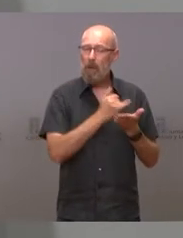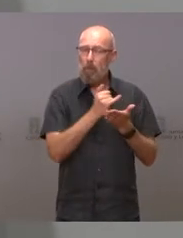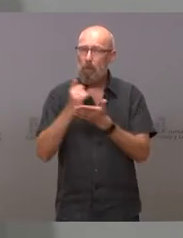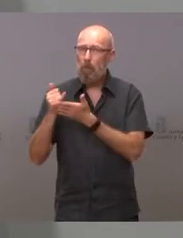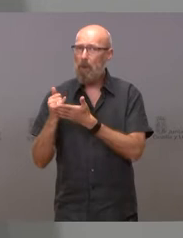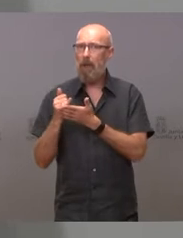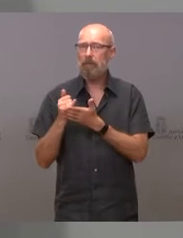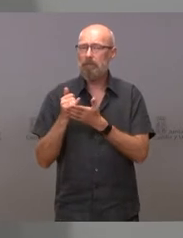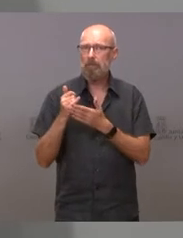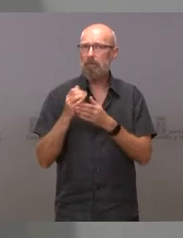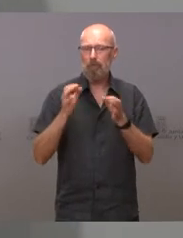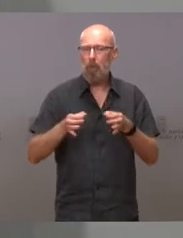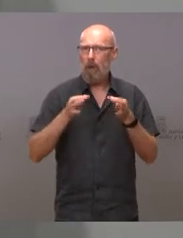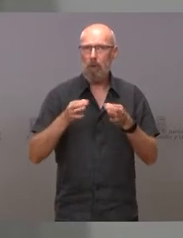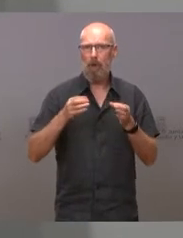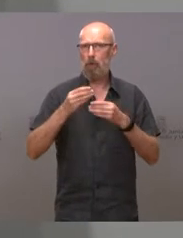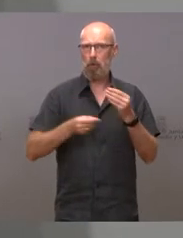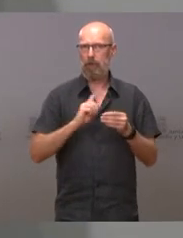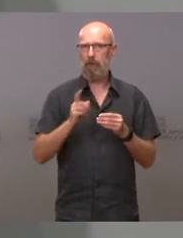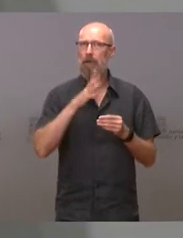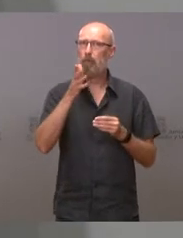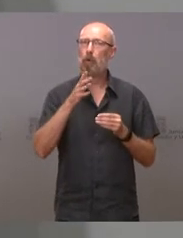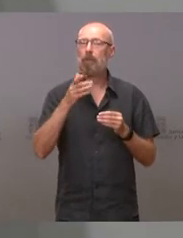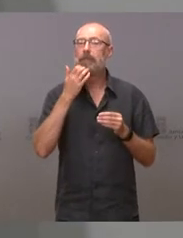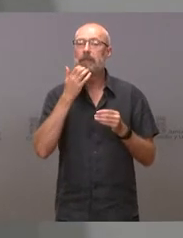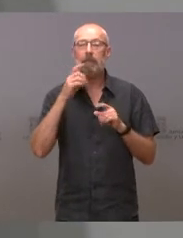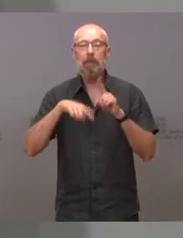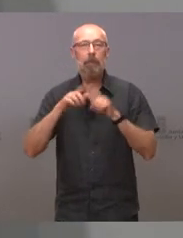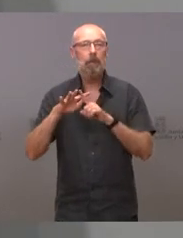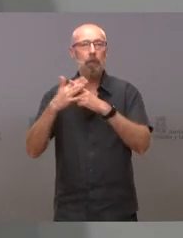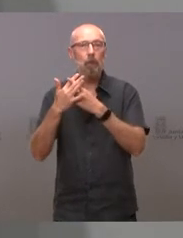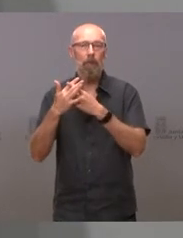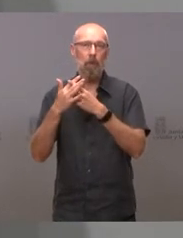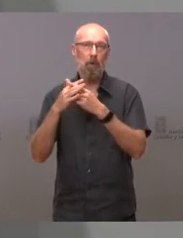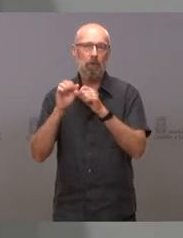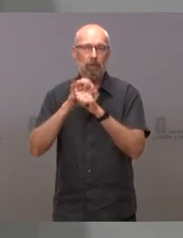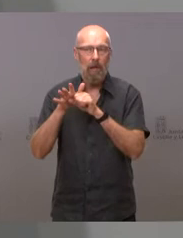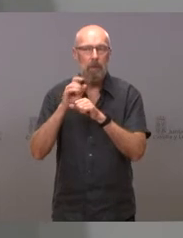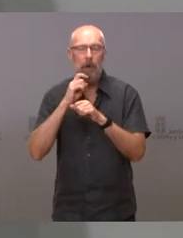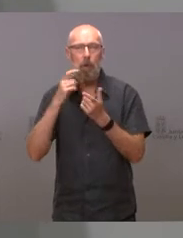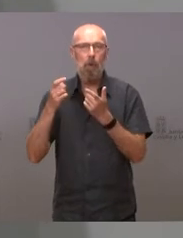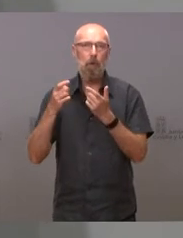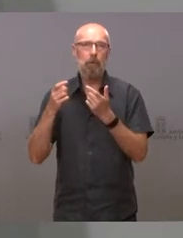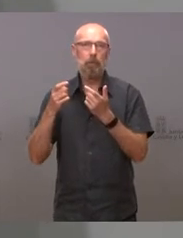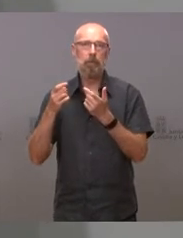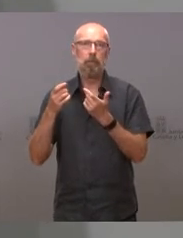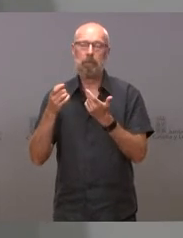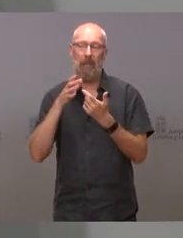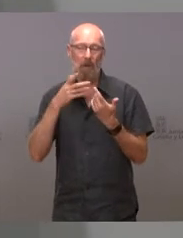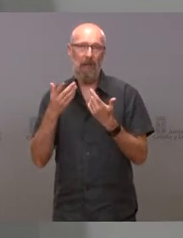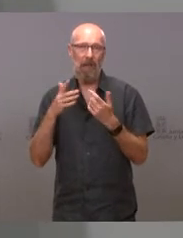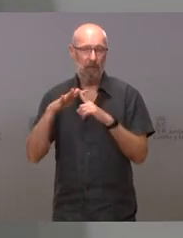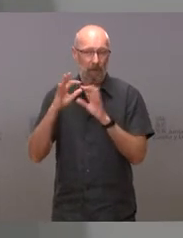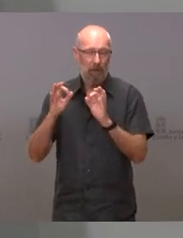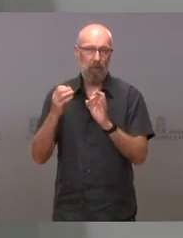verano, se hacen cuando se cumplen unas condiciones sanitarias, epidemiológicas que sean suficientes. En este caso, en el